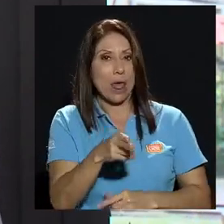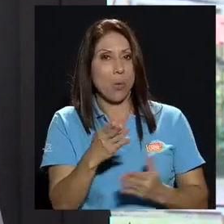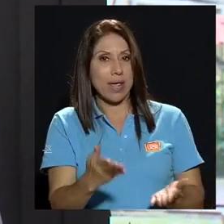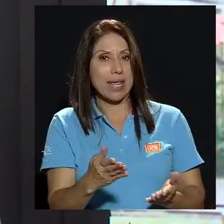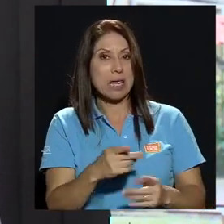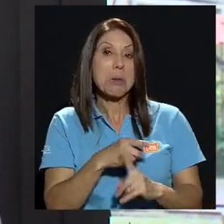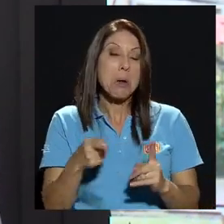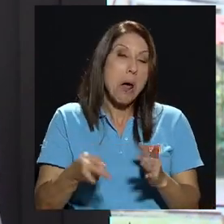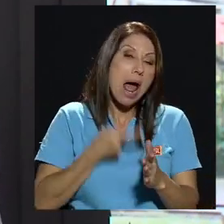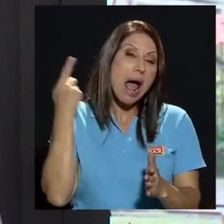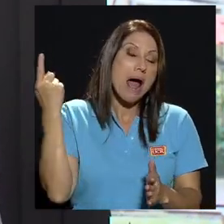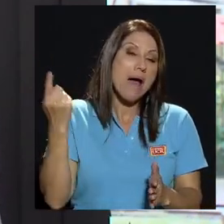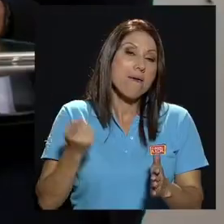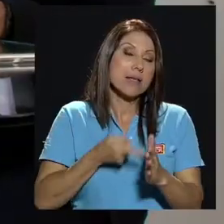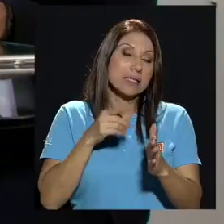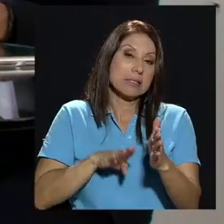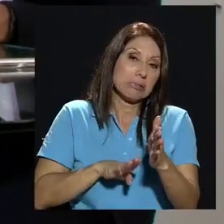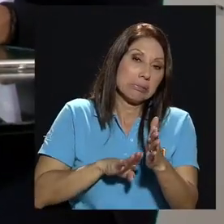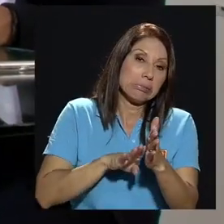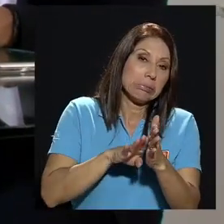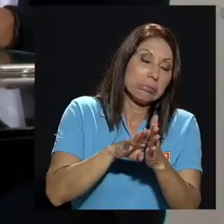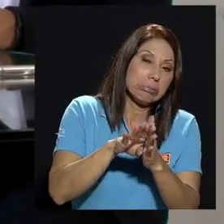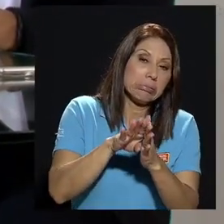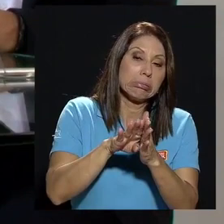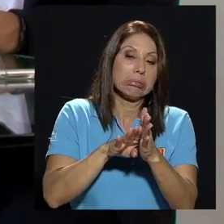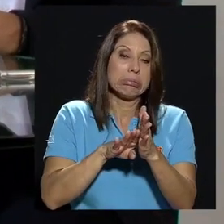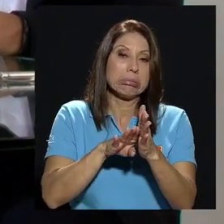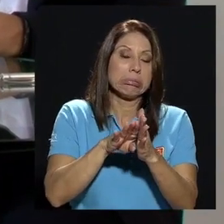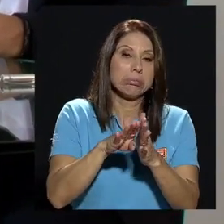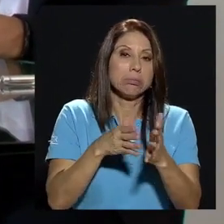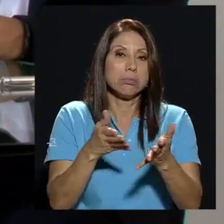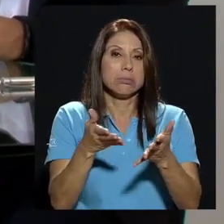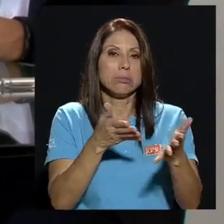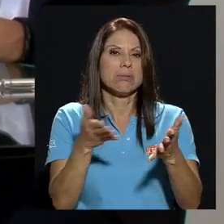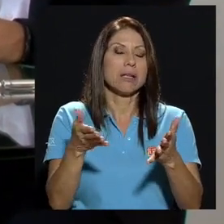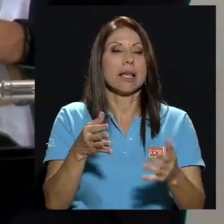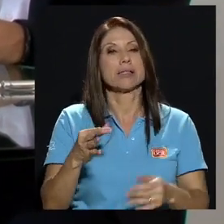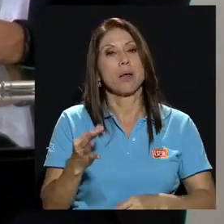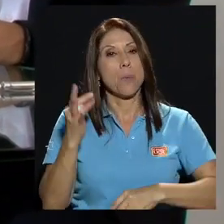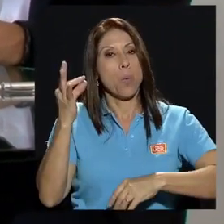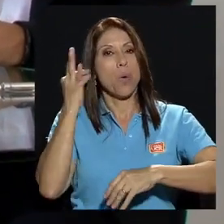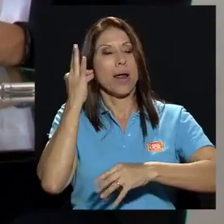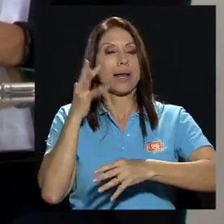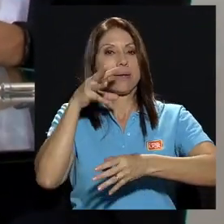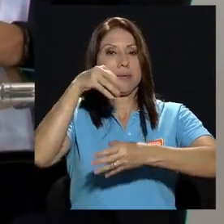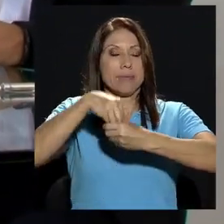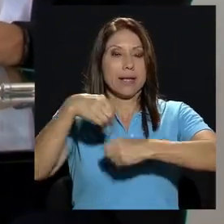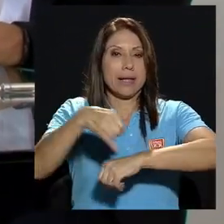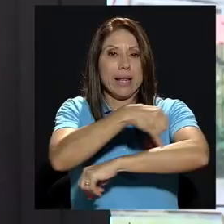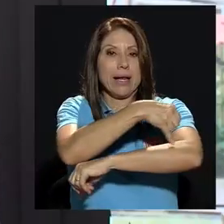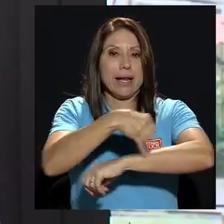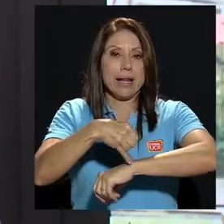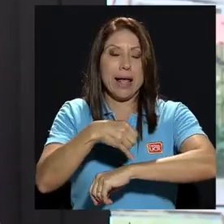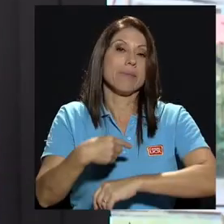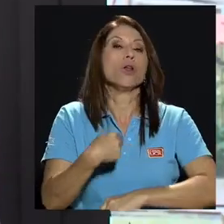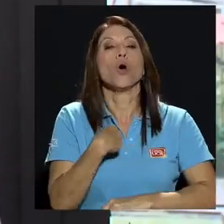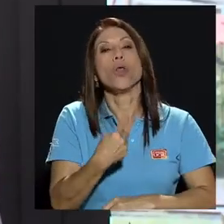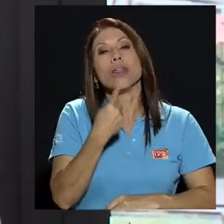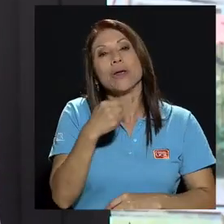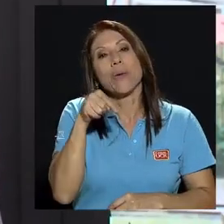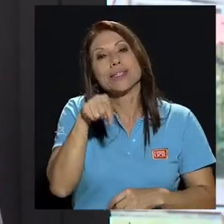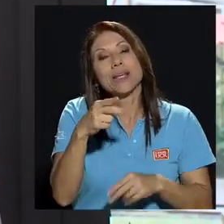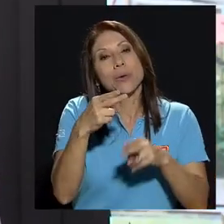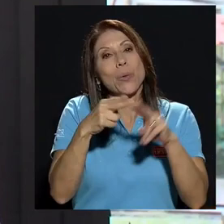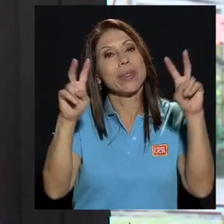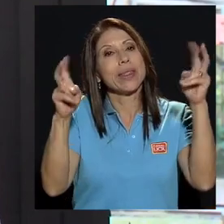en algunos momentos y en otros disminuye un poco es mujer en ingeniería digo así un título que